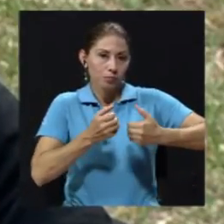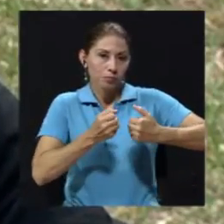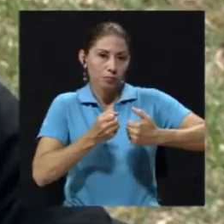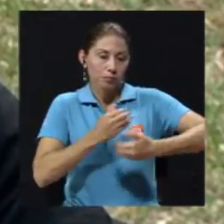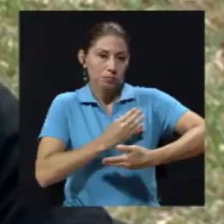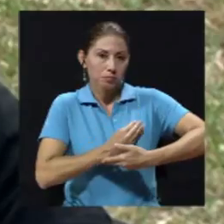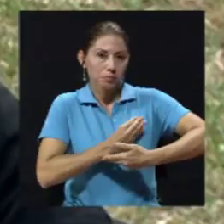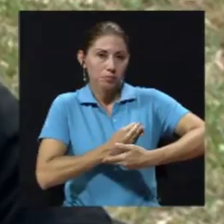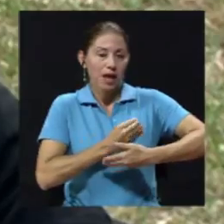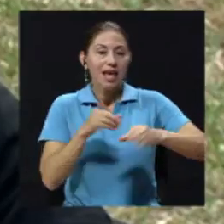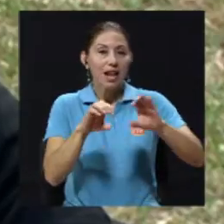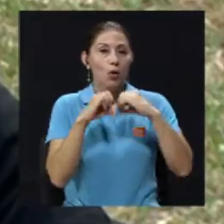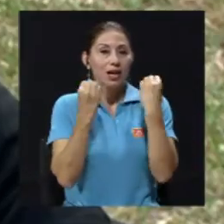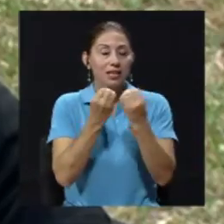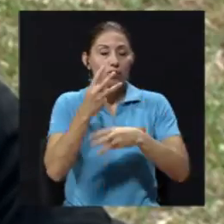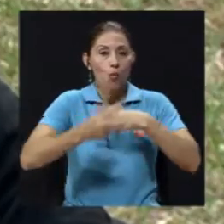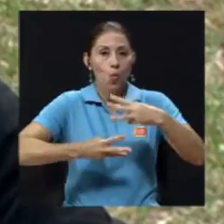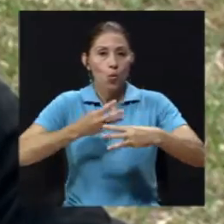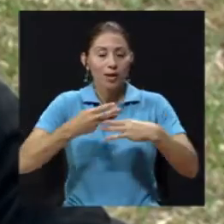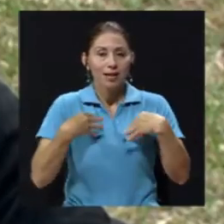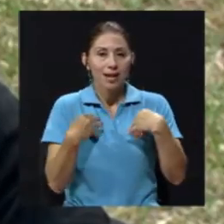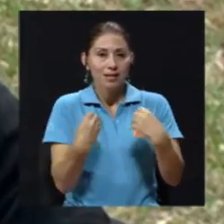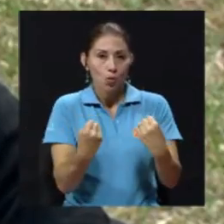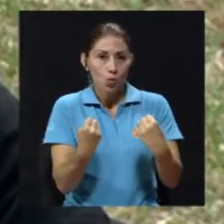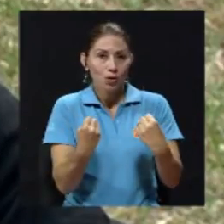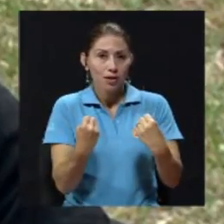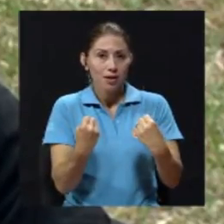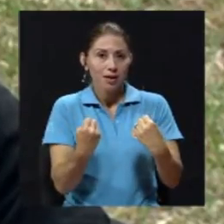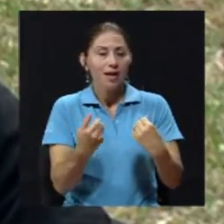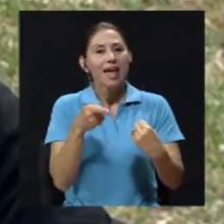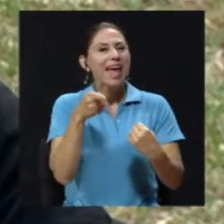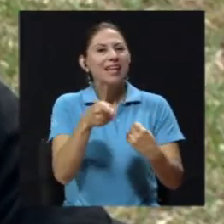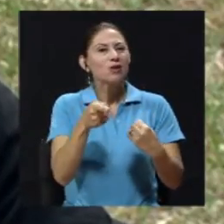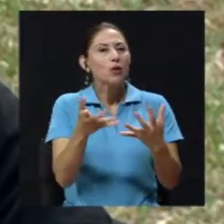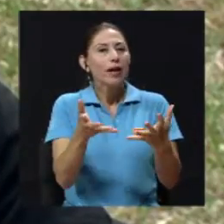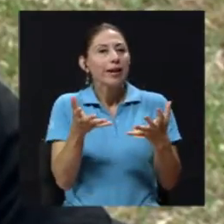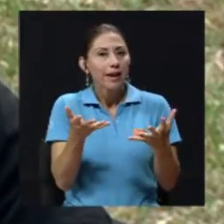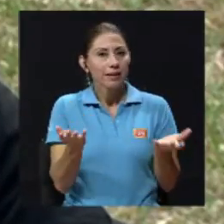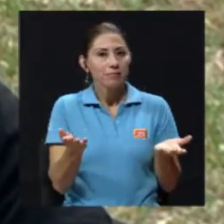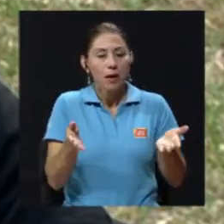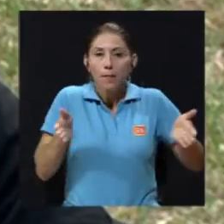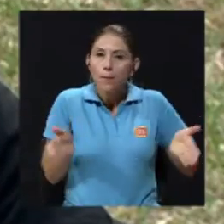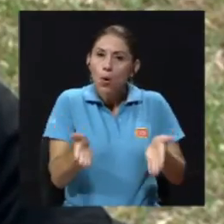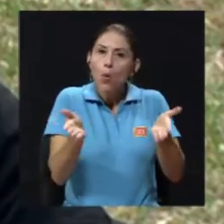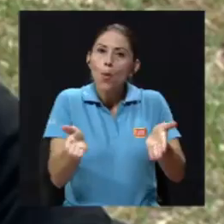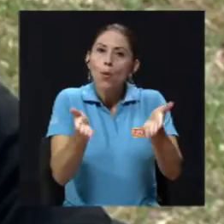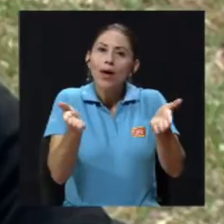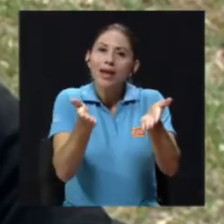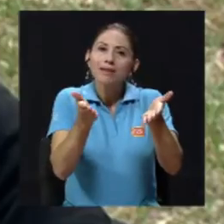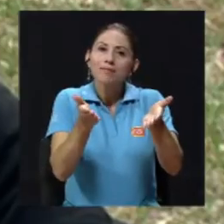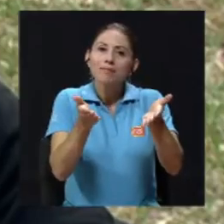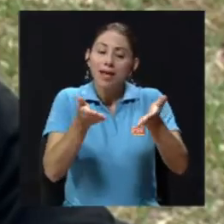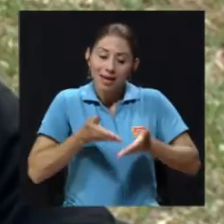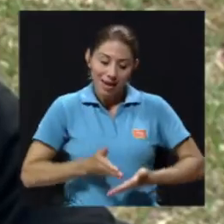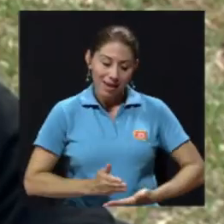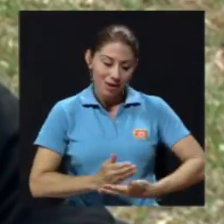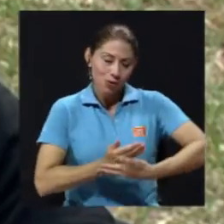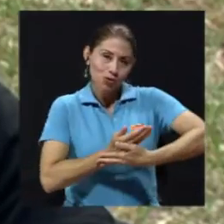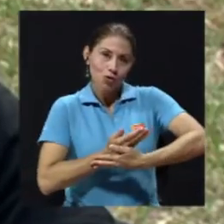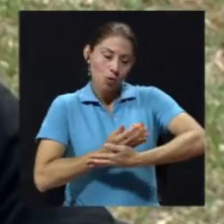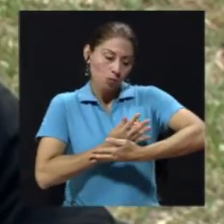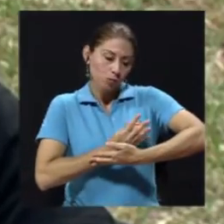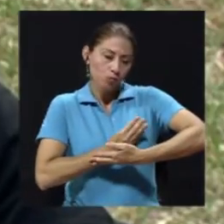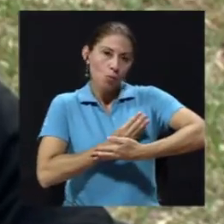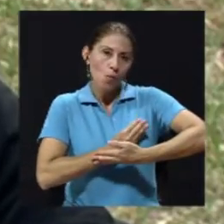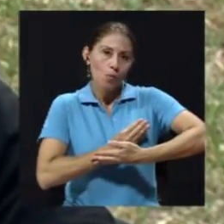a este tema, la Organización Mundial de la Salud, precisamente eso es lo que trata, promover la lactancia natural como la mejor